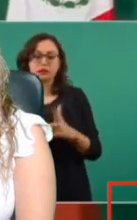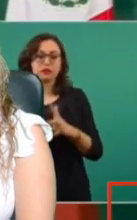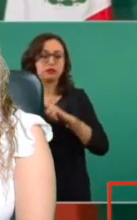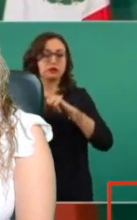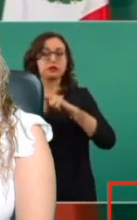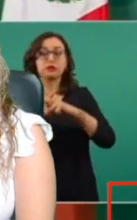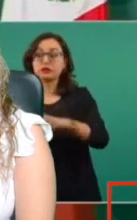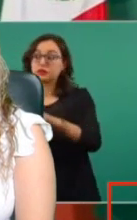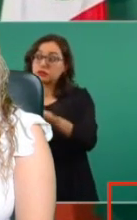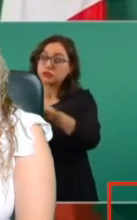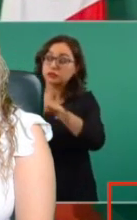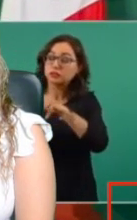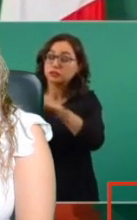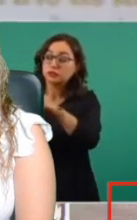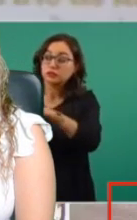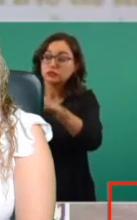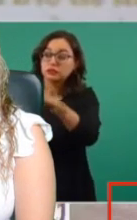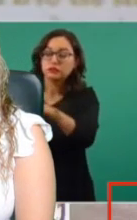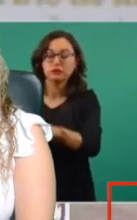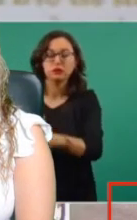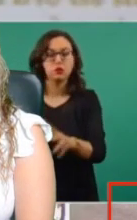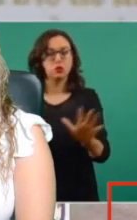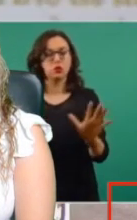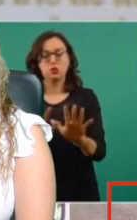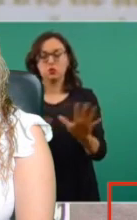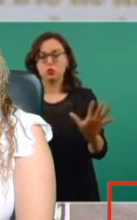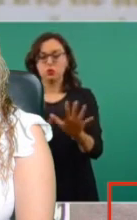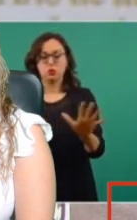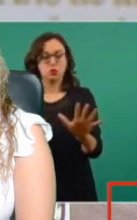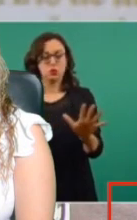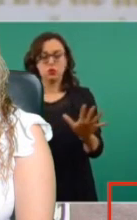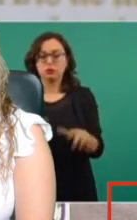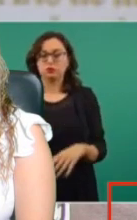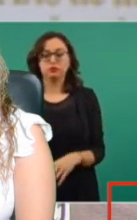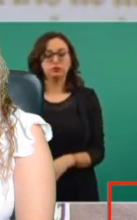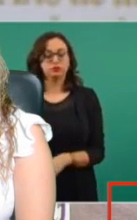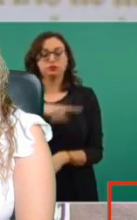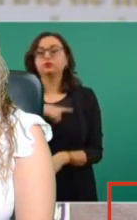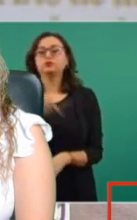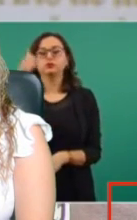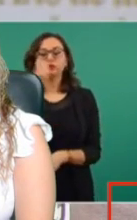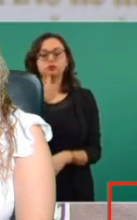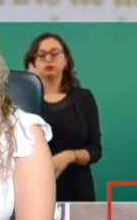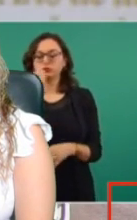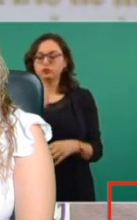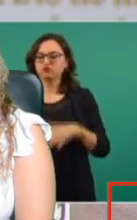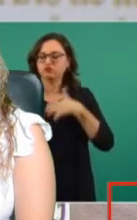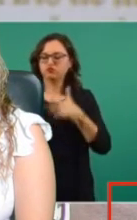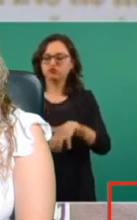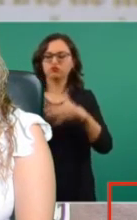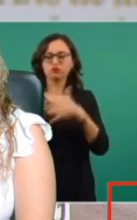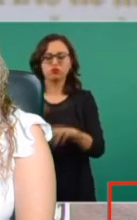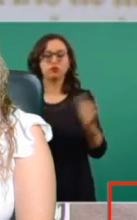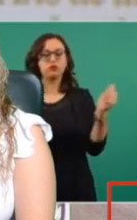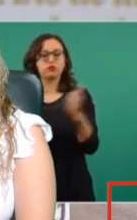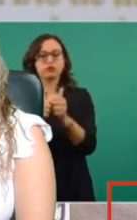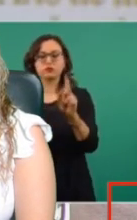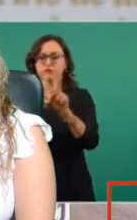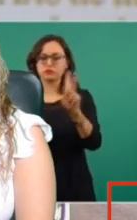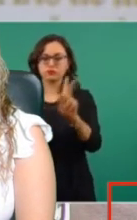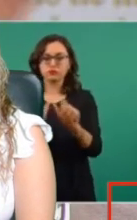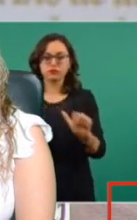nuestro movimiento siempre ha sido y seguirá siendo pacífico. Bueno,